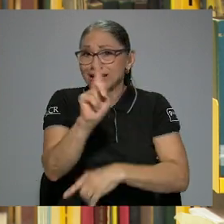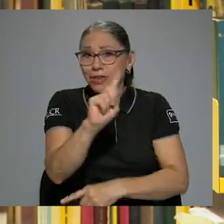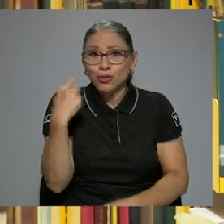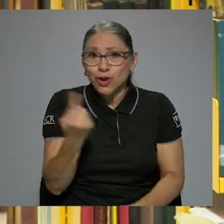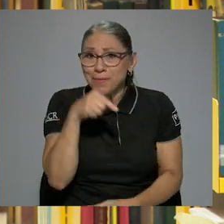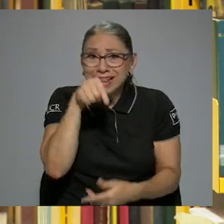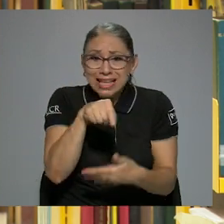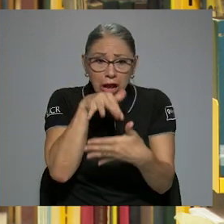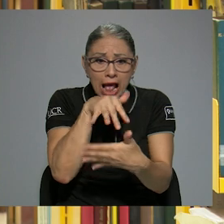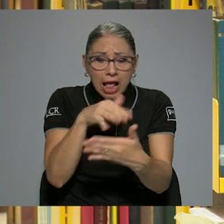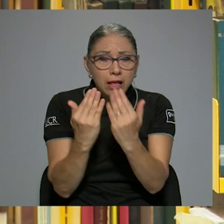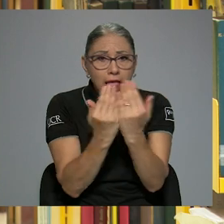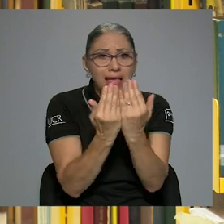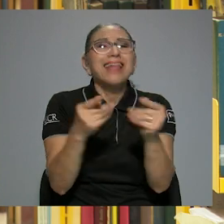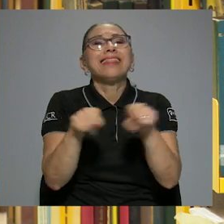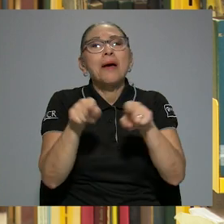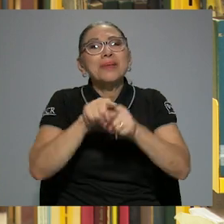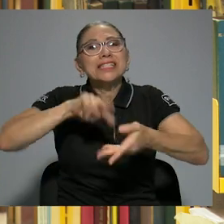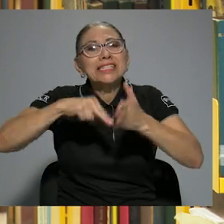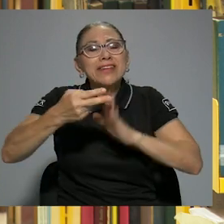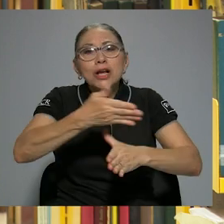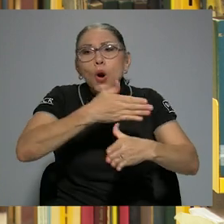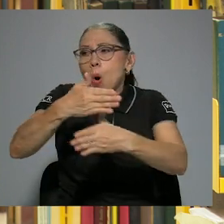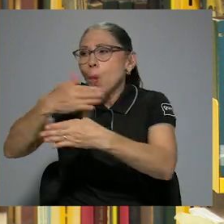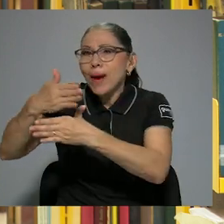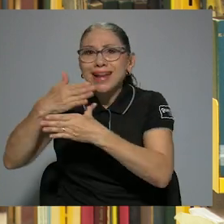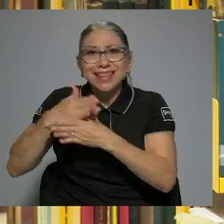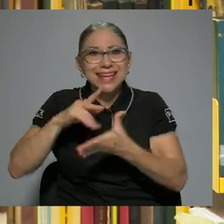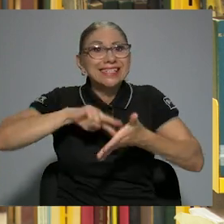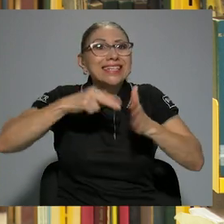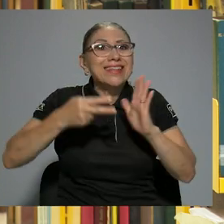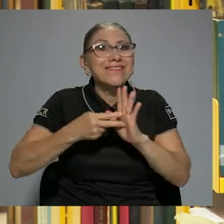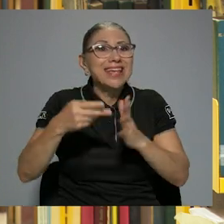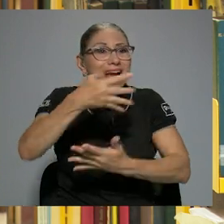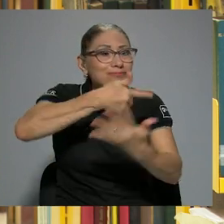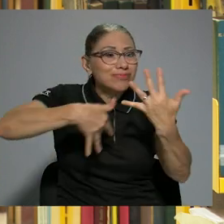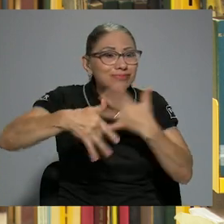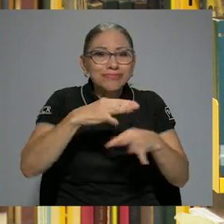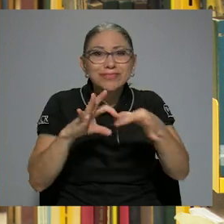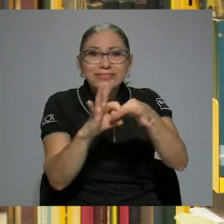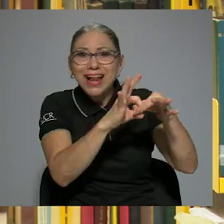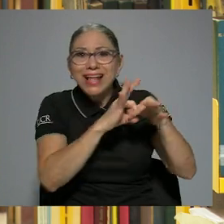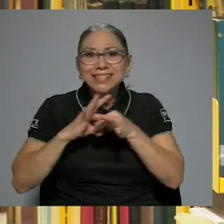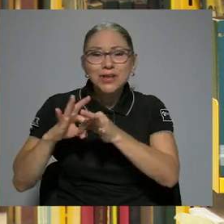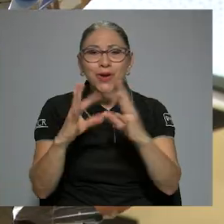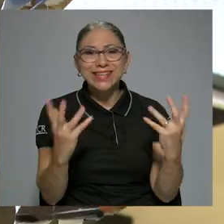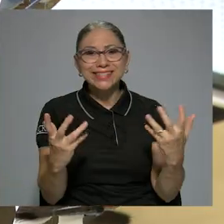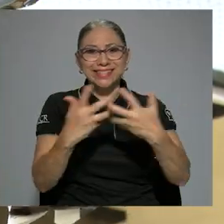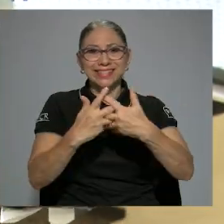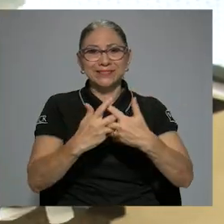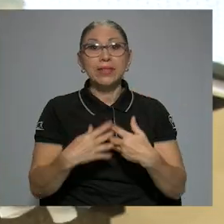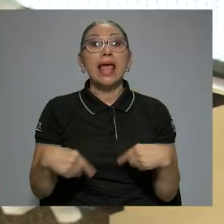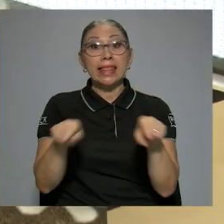porque la academia no es solo eso, la academia es también compartir con nuestros compañeros, es entretejer relaciones.